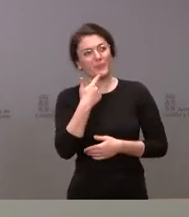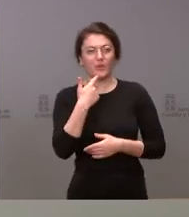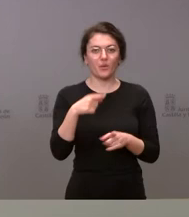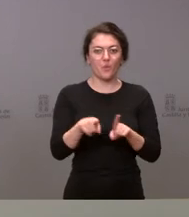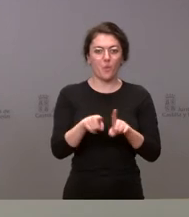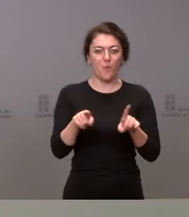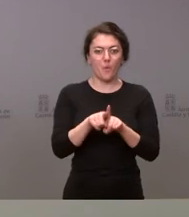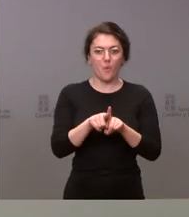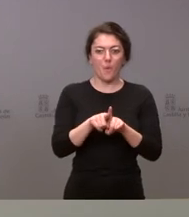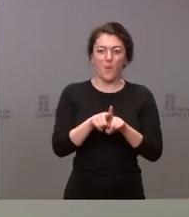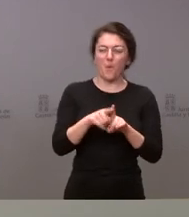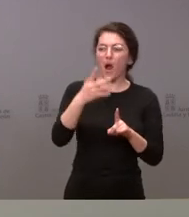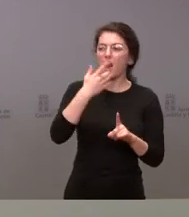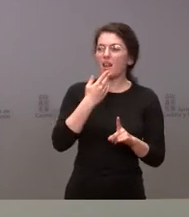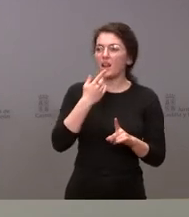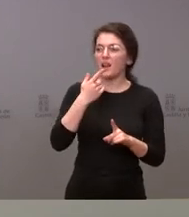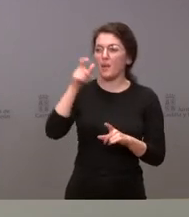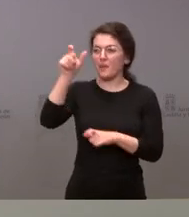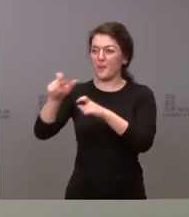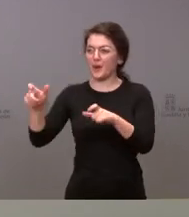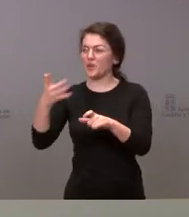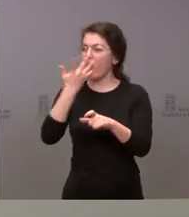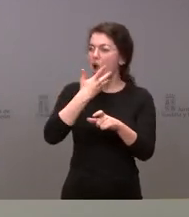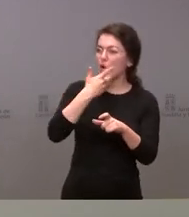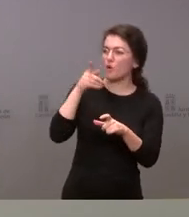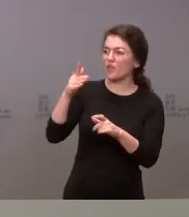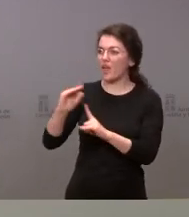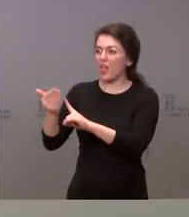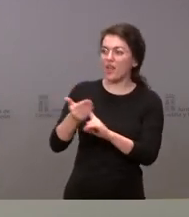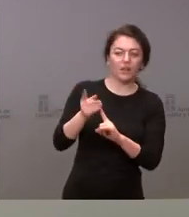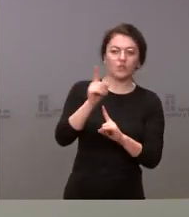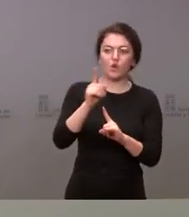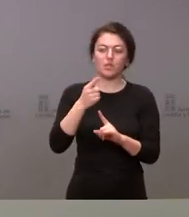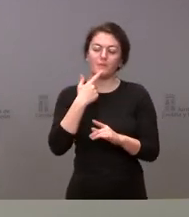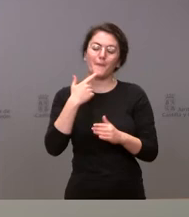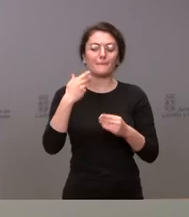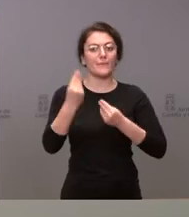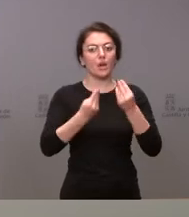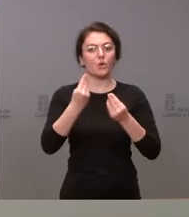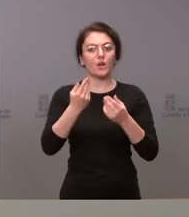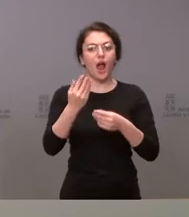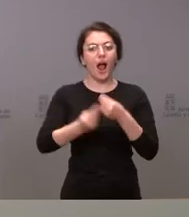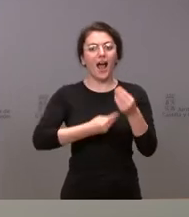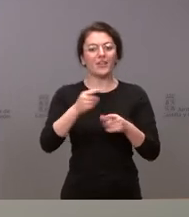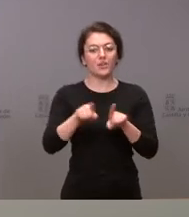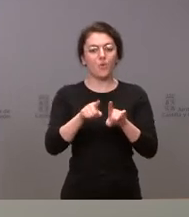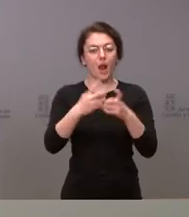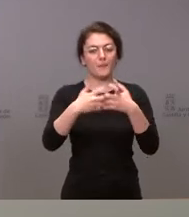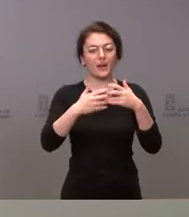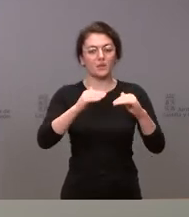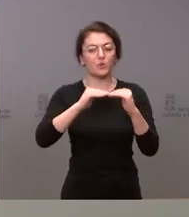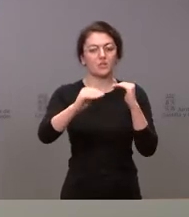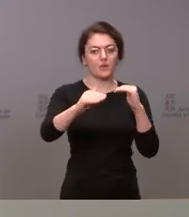a alguien de Ucrania sino que creemos el mecanismo más estable posible para que esto sea lo más eficaz porque en esta primera etapa